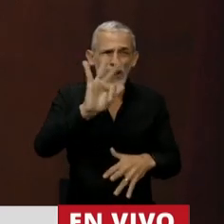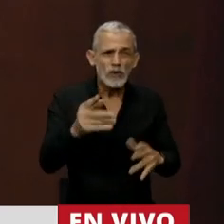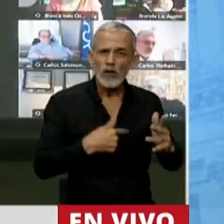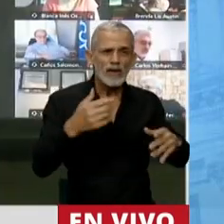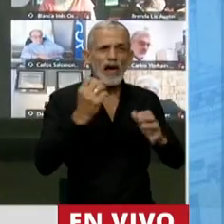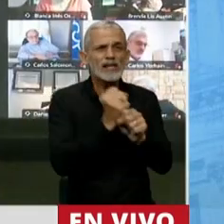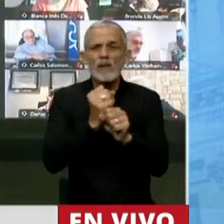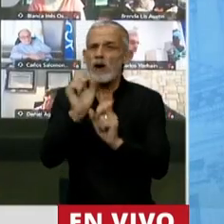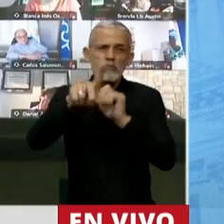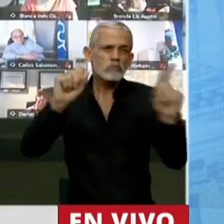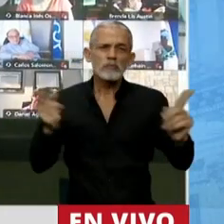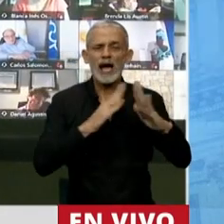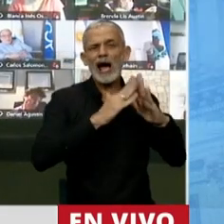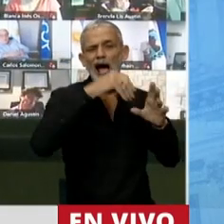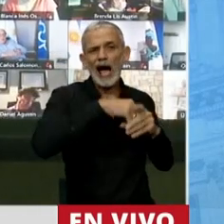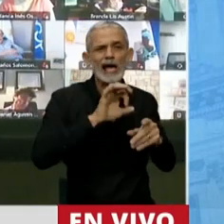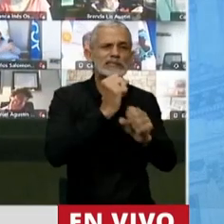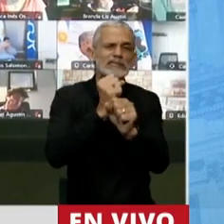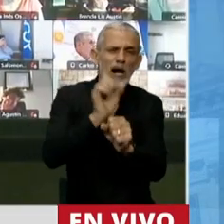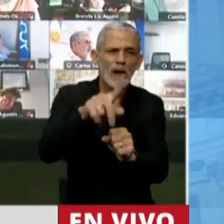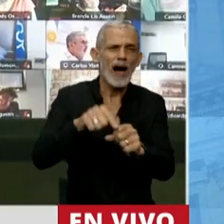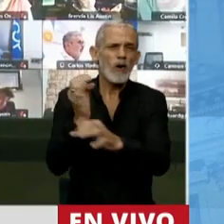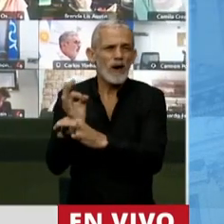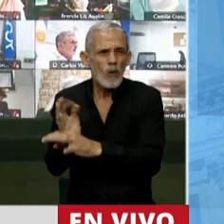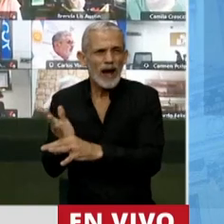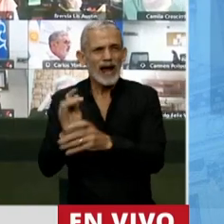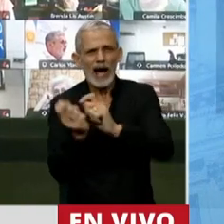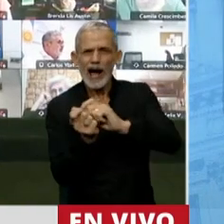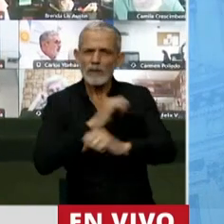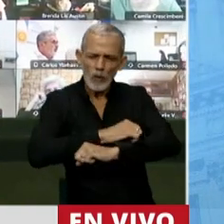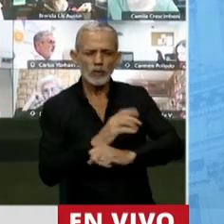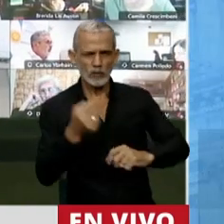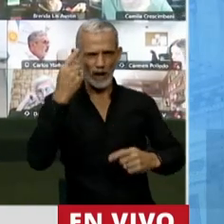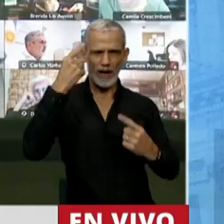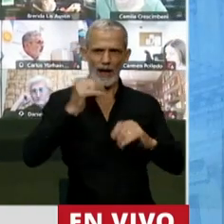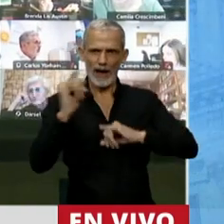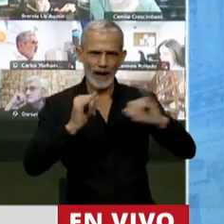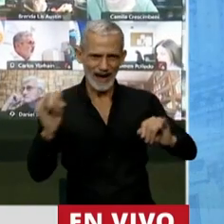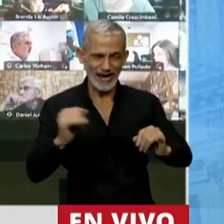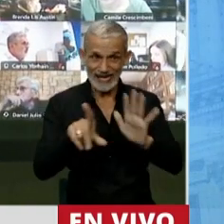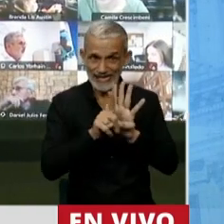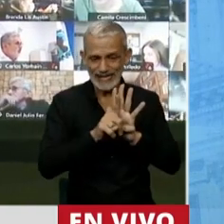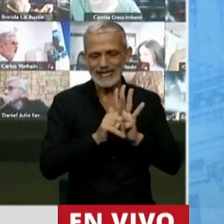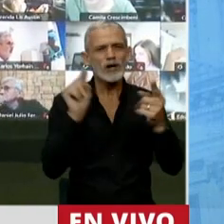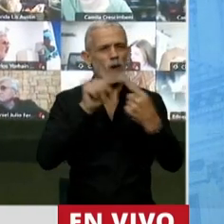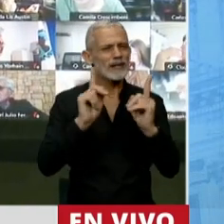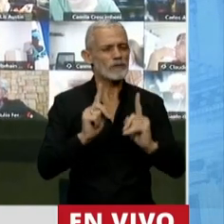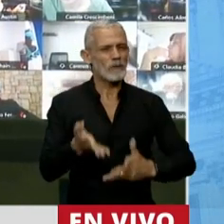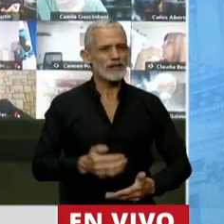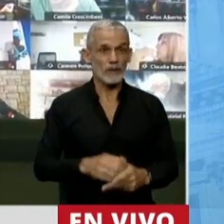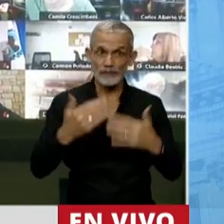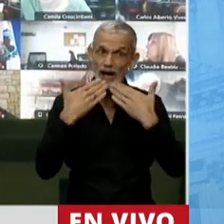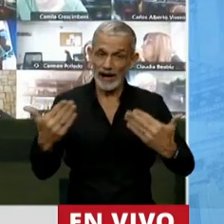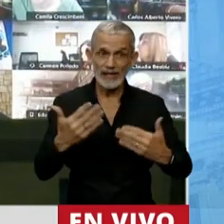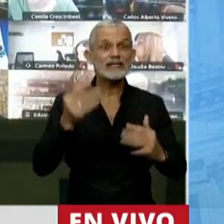en los que nos movemos. La casa, el trabajo, la escuela. Y no tengo dudas que esta ley va en ese sentido. Yo quiero